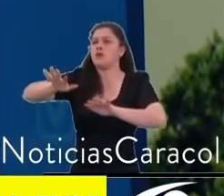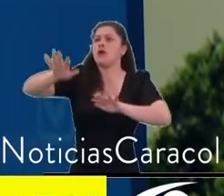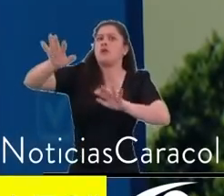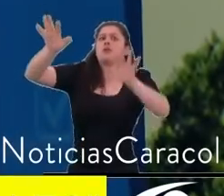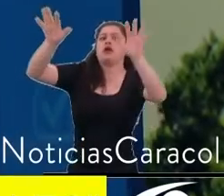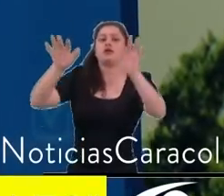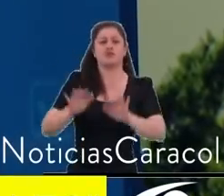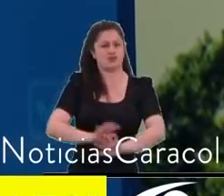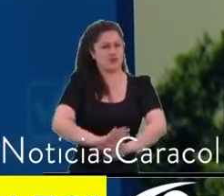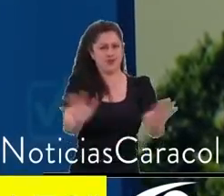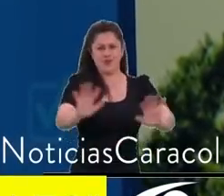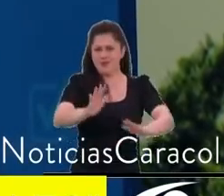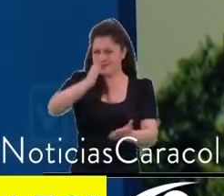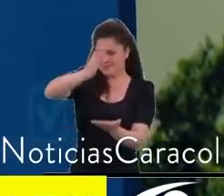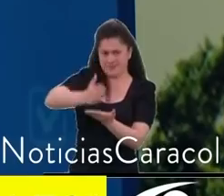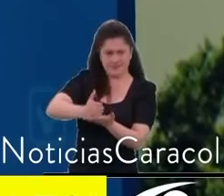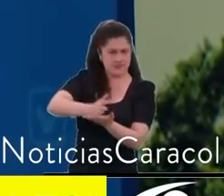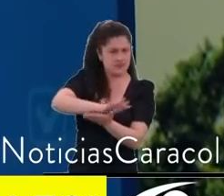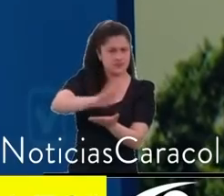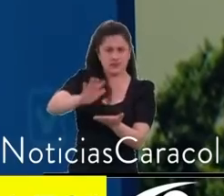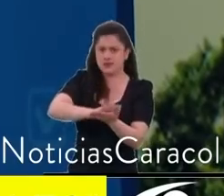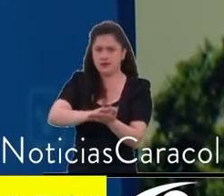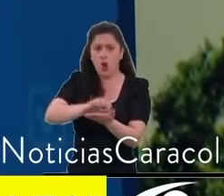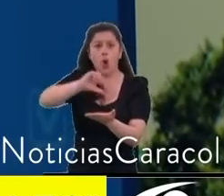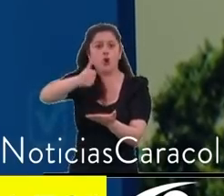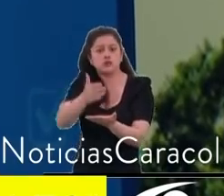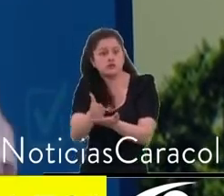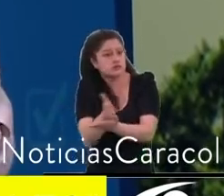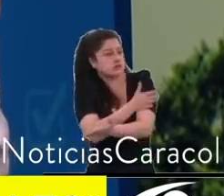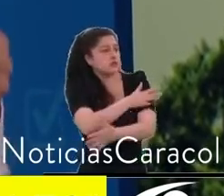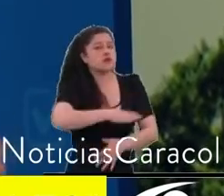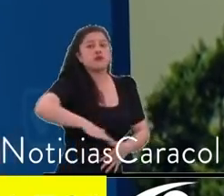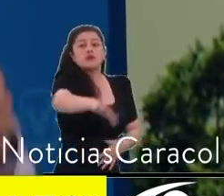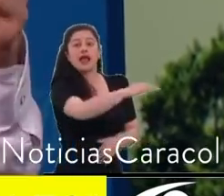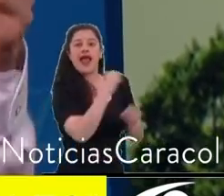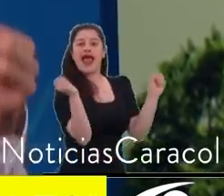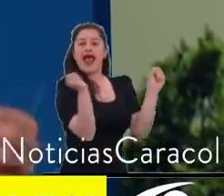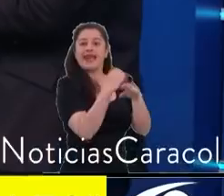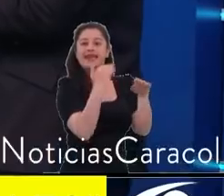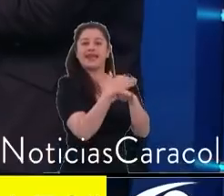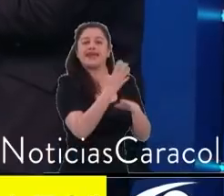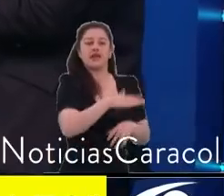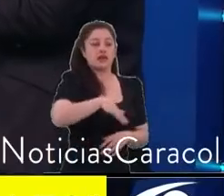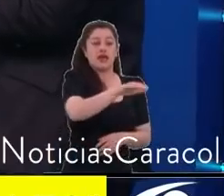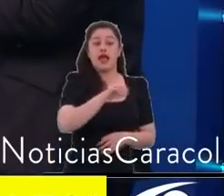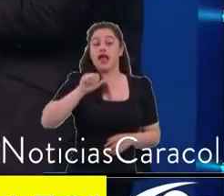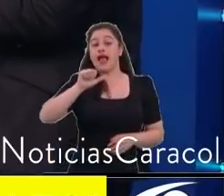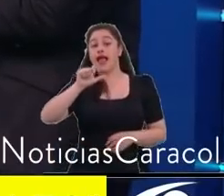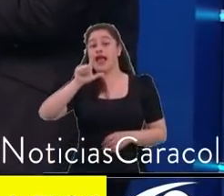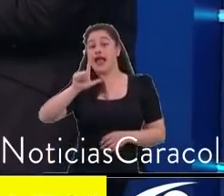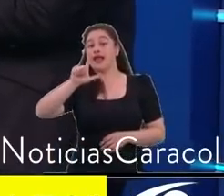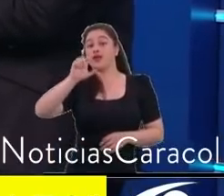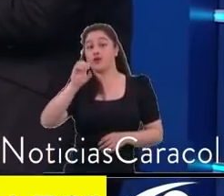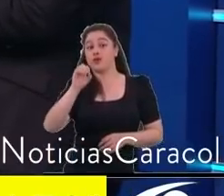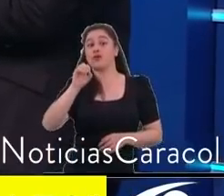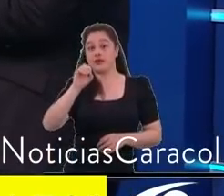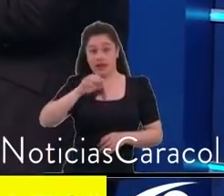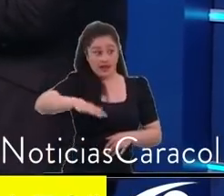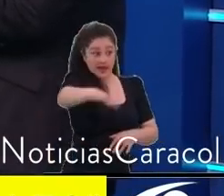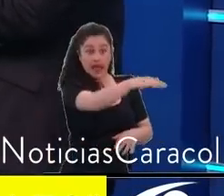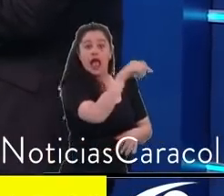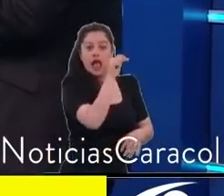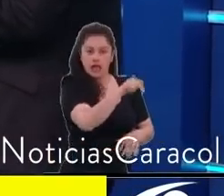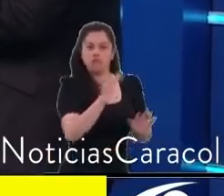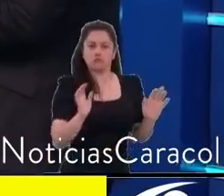señores, no podemos seguir destruyendo el medio ambiente. La reserva Thomas Van der Hamen se va a proteger, se va a sembrar, los humedales no se endurecen,